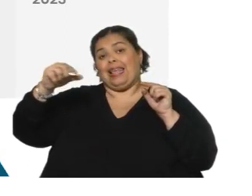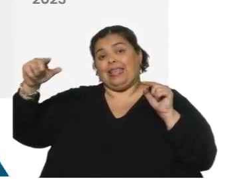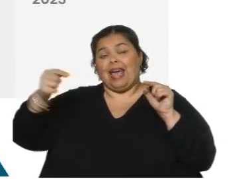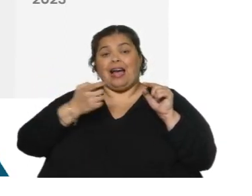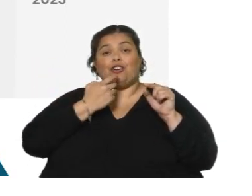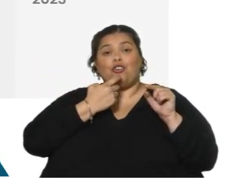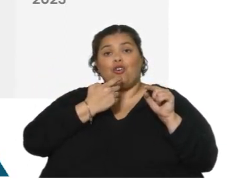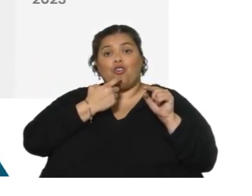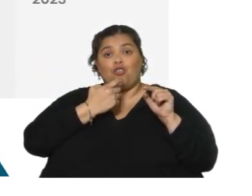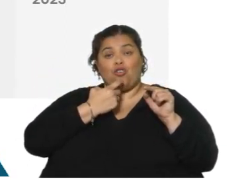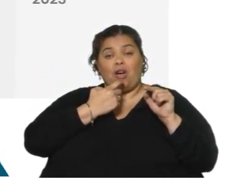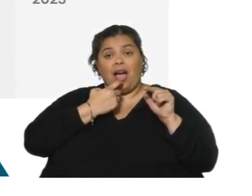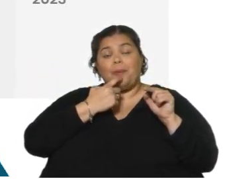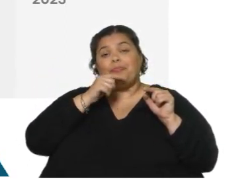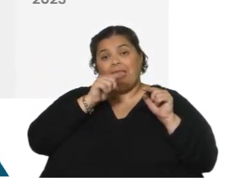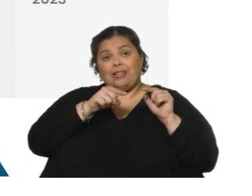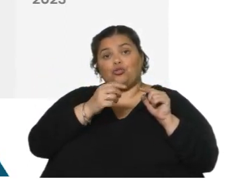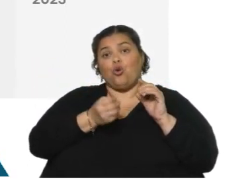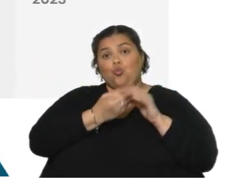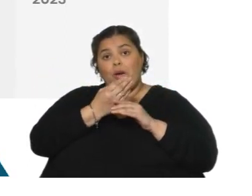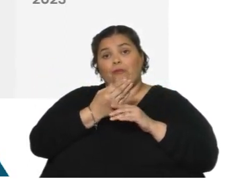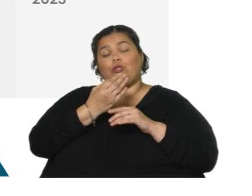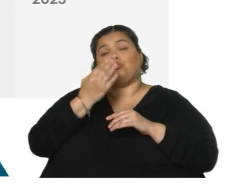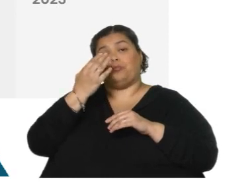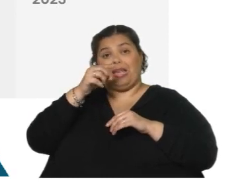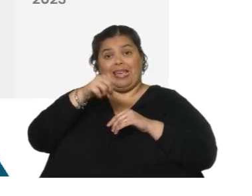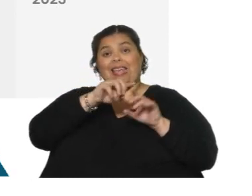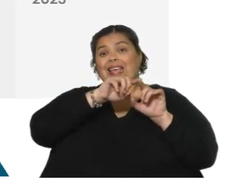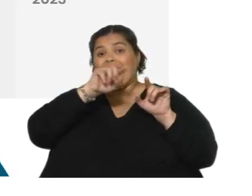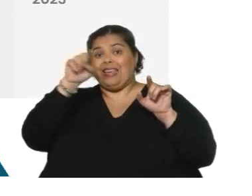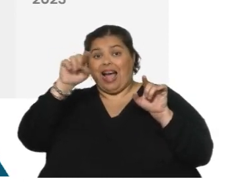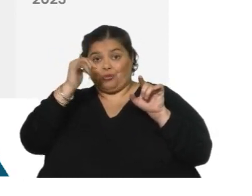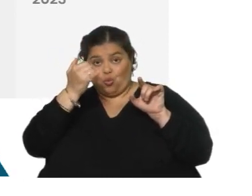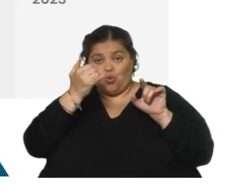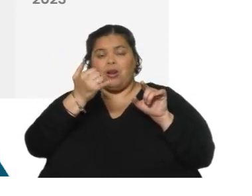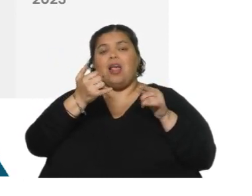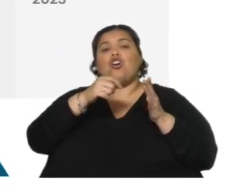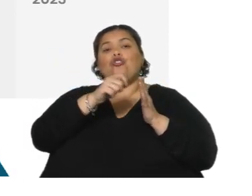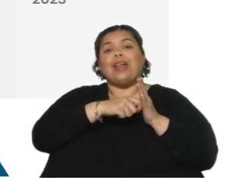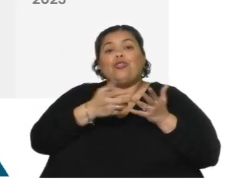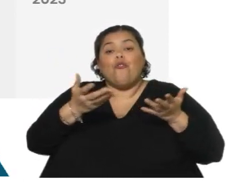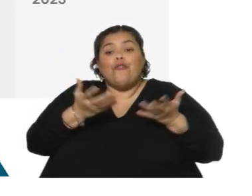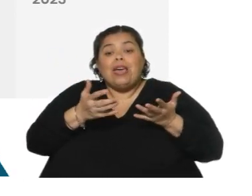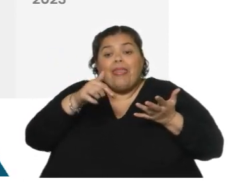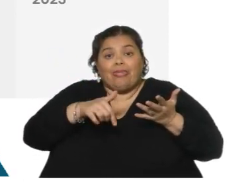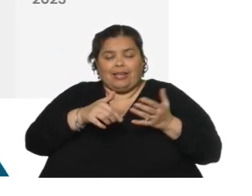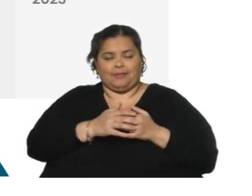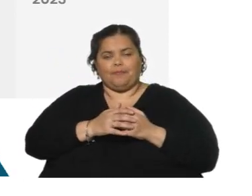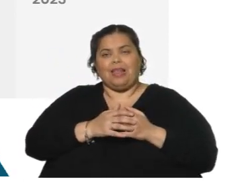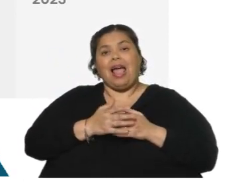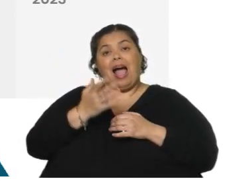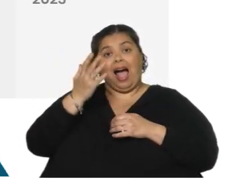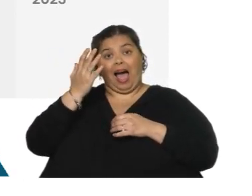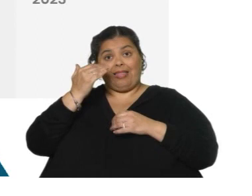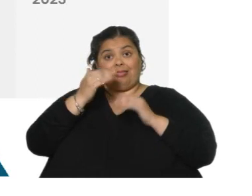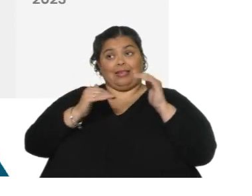recta, son los contratos vigentes. Hasta fines del año 2020, más o menos, venían por arriba los contratos